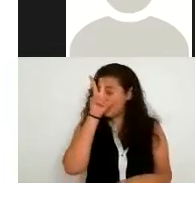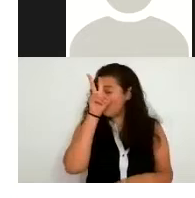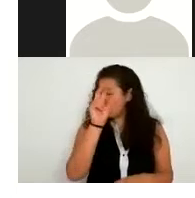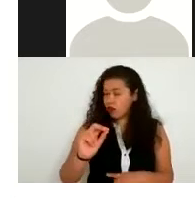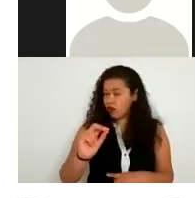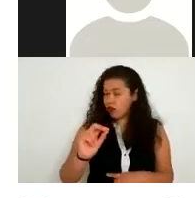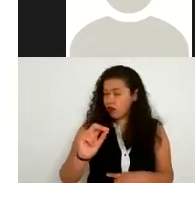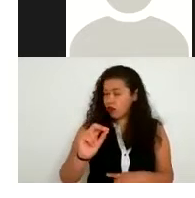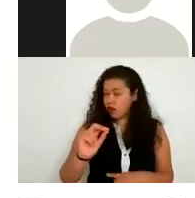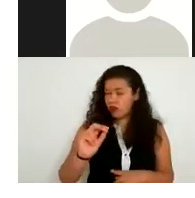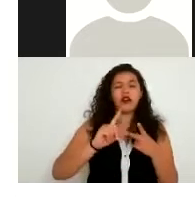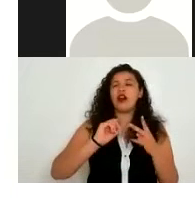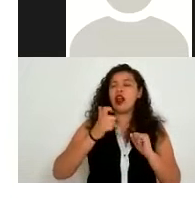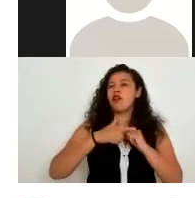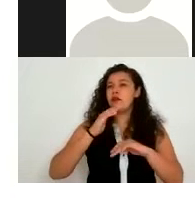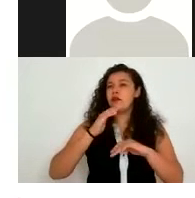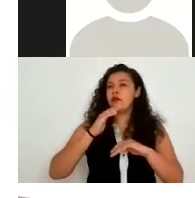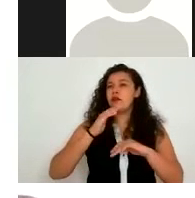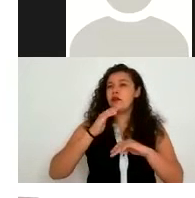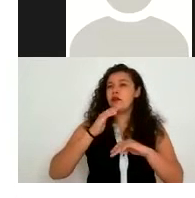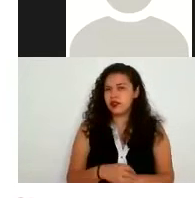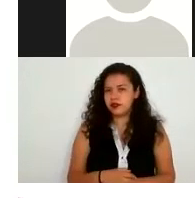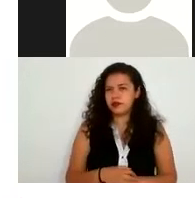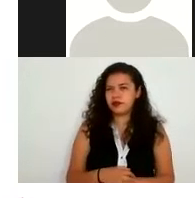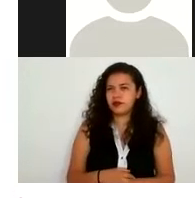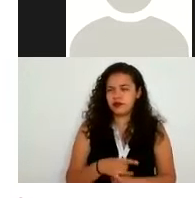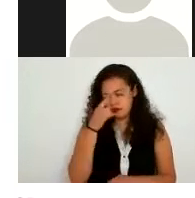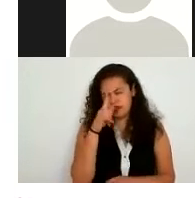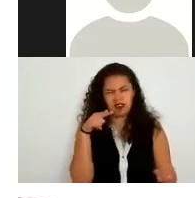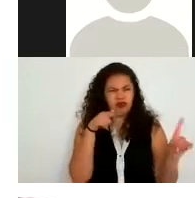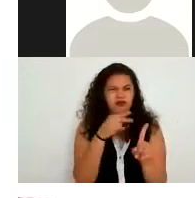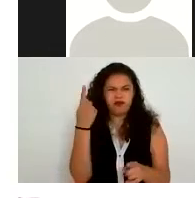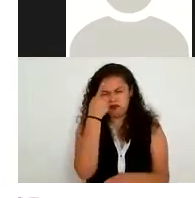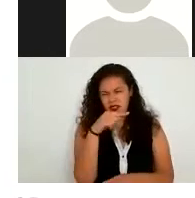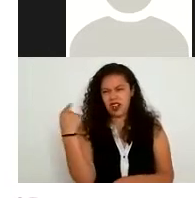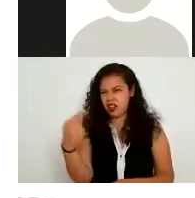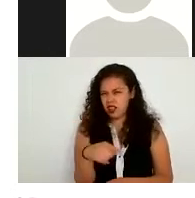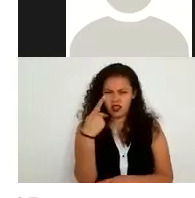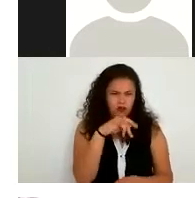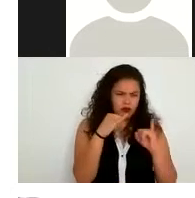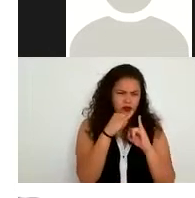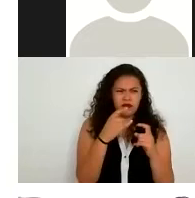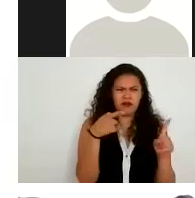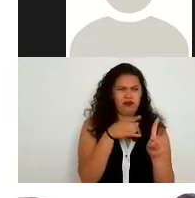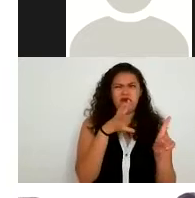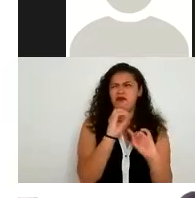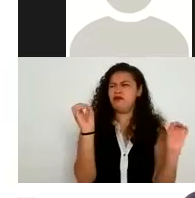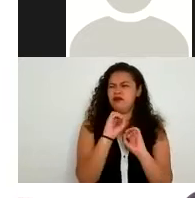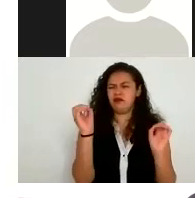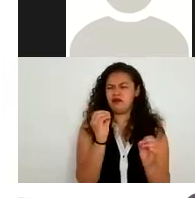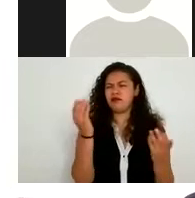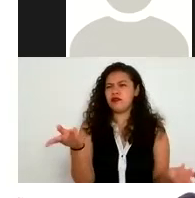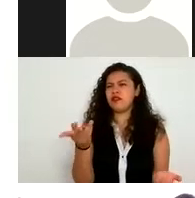porque no es necesario para el objeto de la institución o para el apoyo que pueda esta entregar